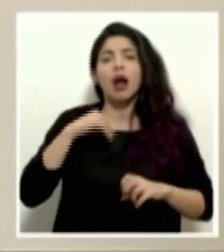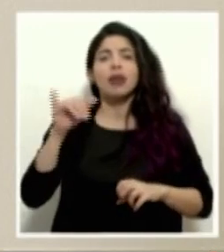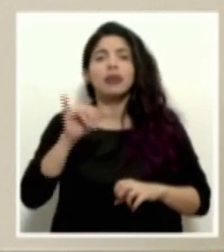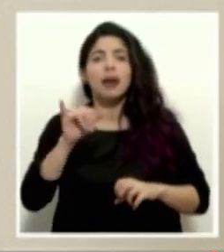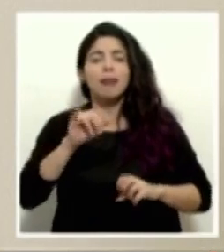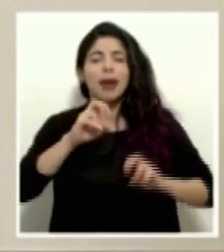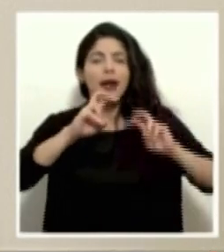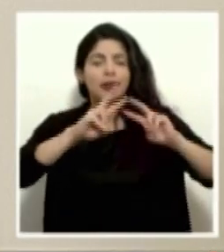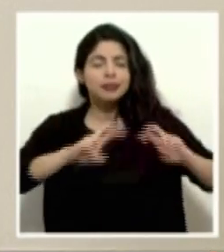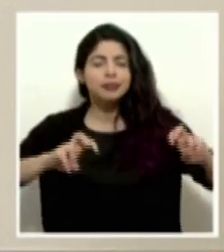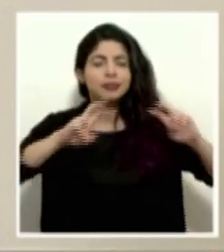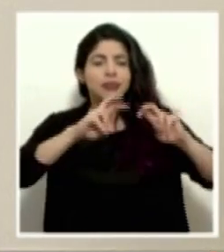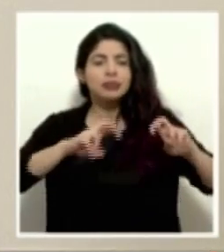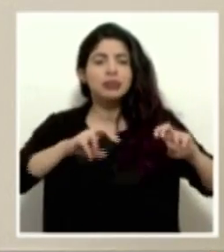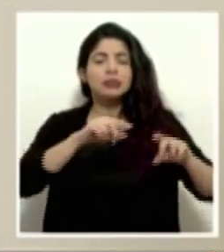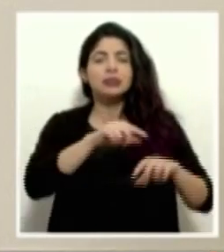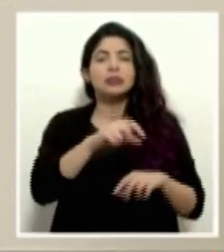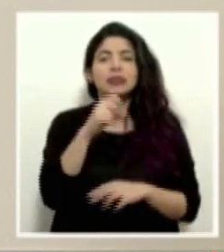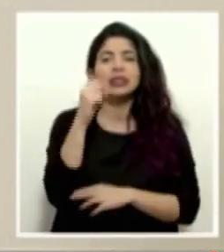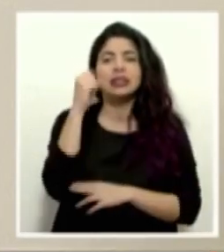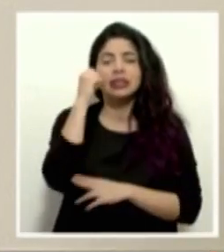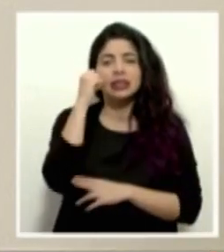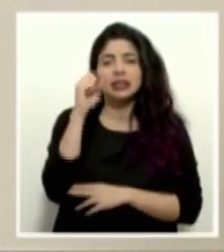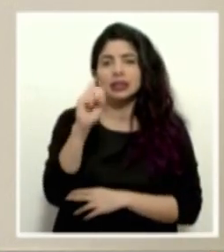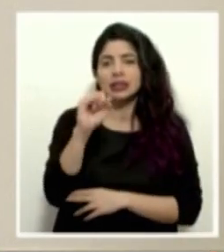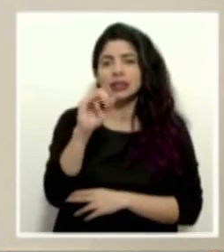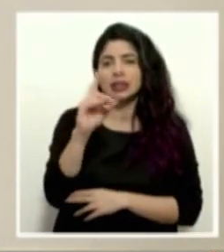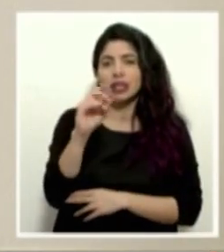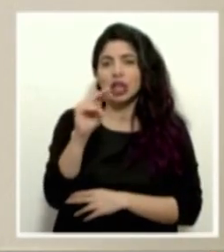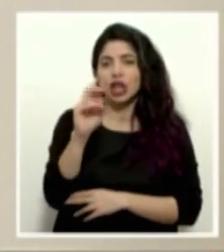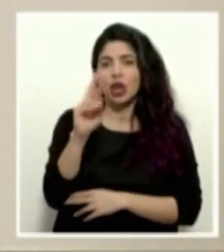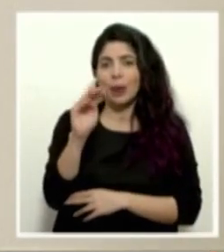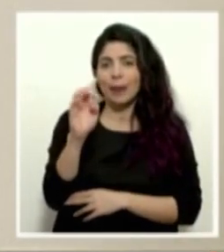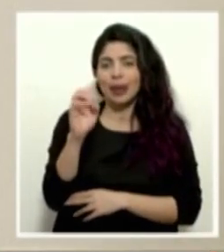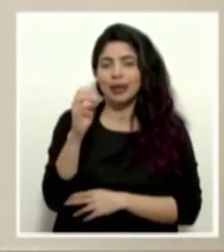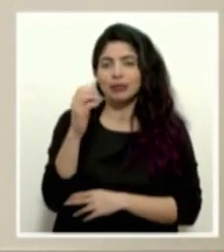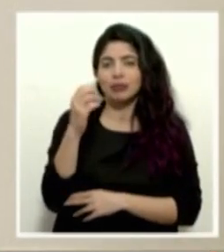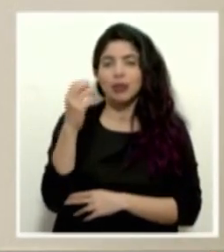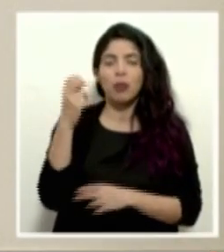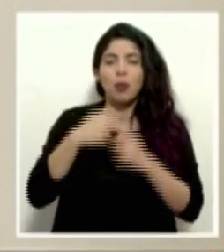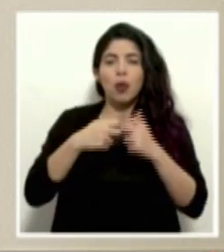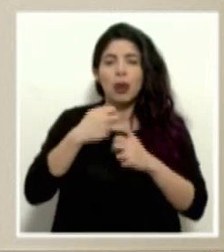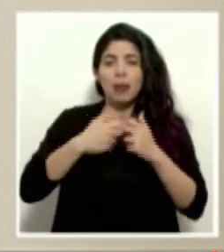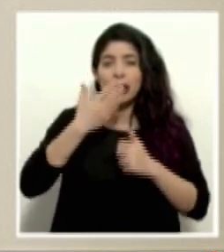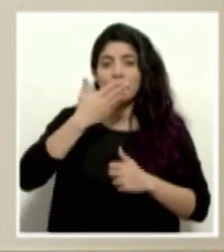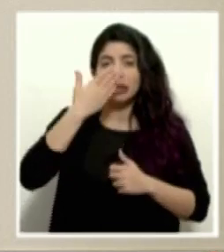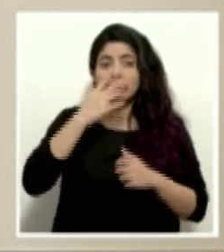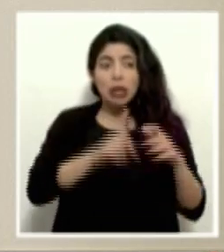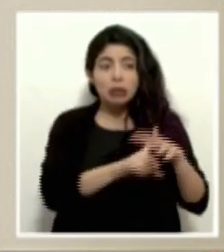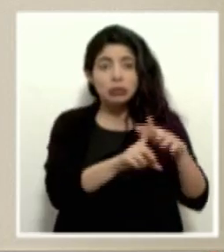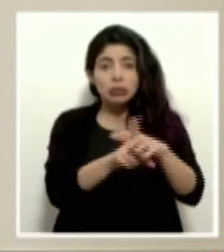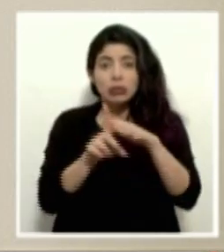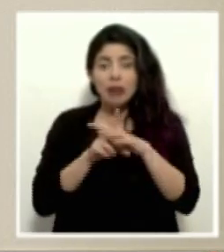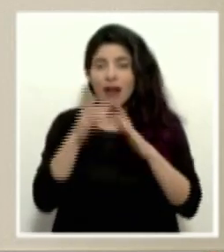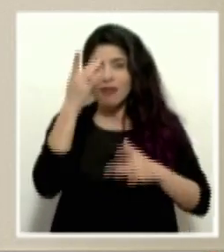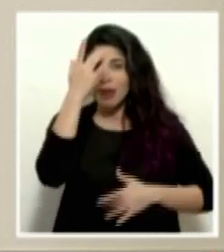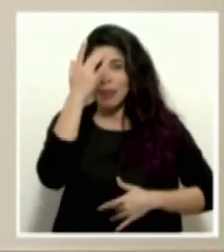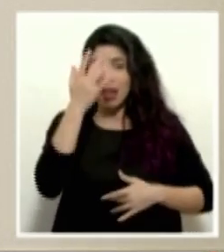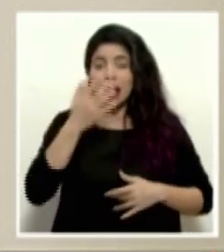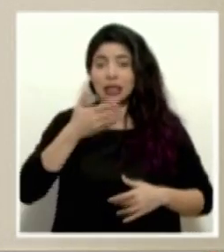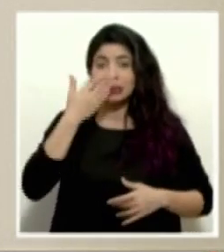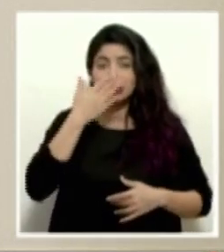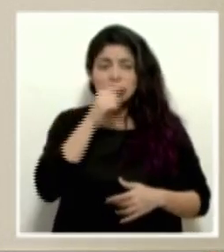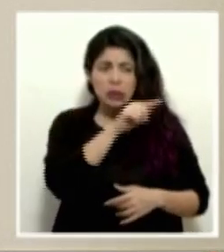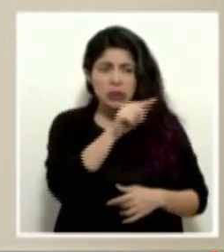con respecto a síndromes respiratorios que se pueden estar presentando, cuadros sindrómicos en donde hay